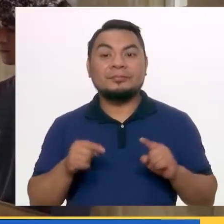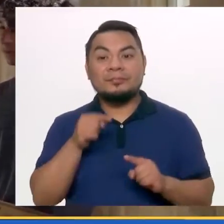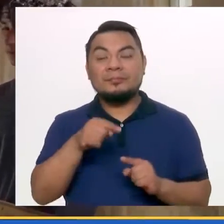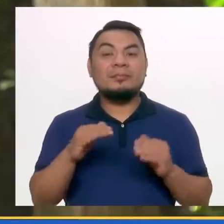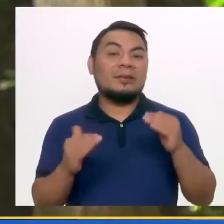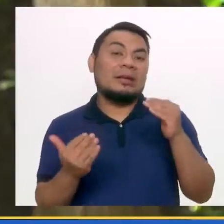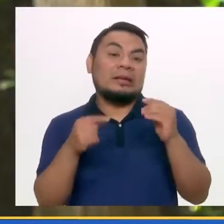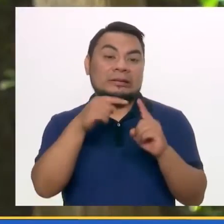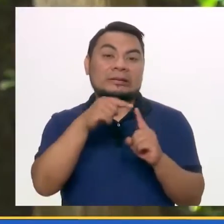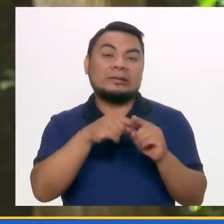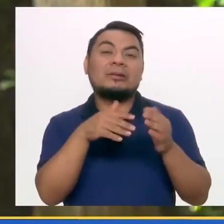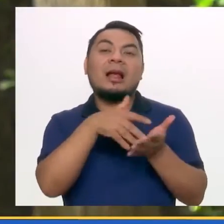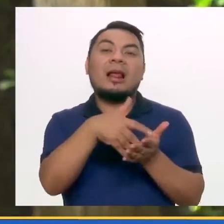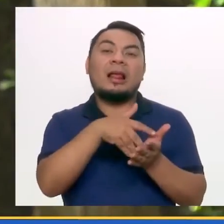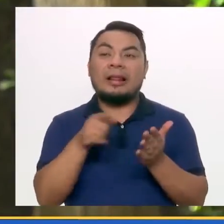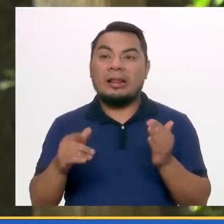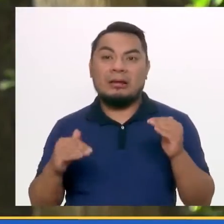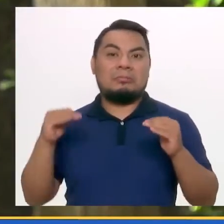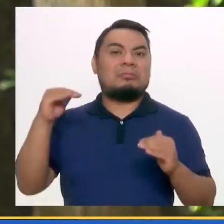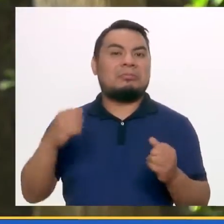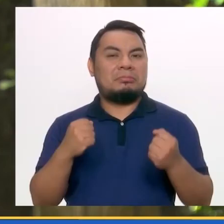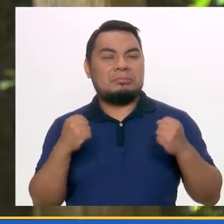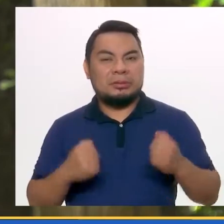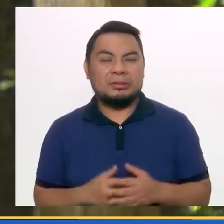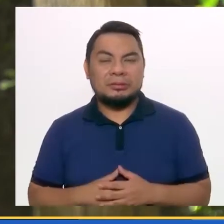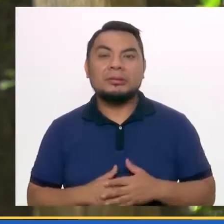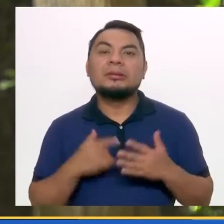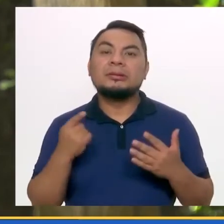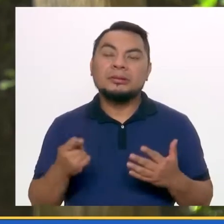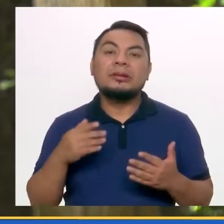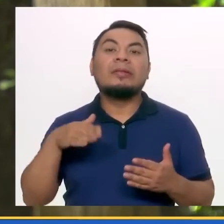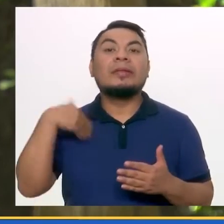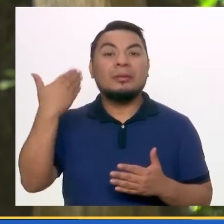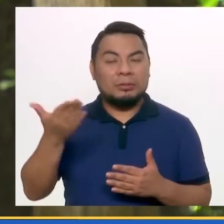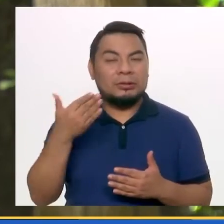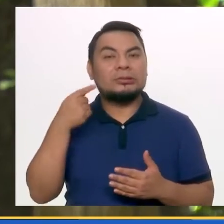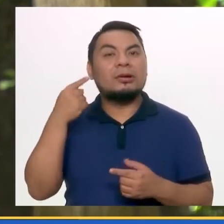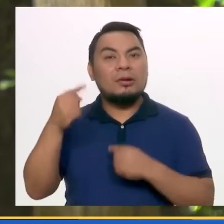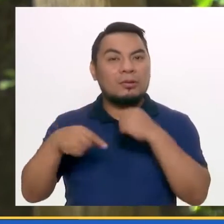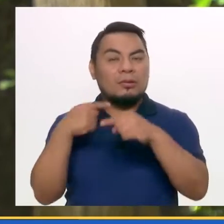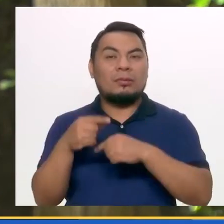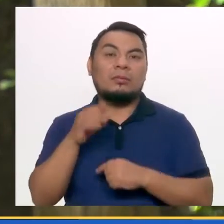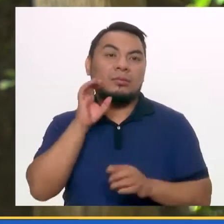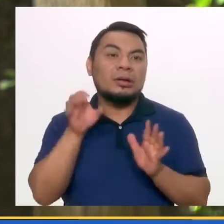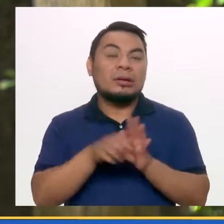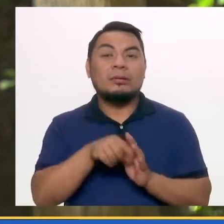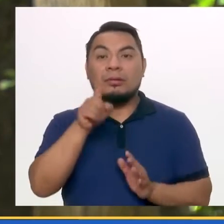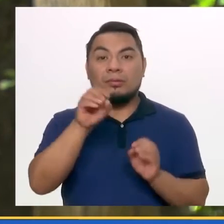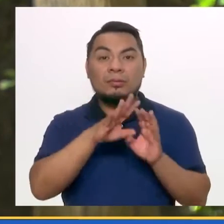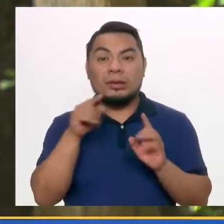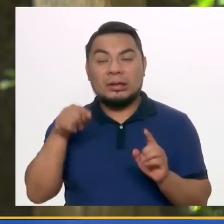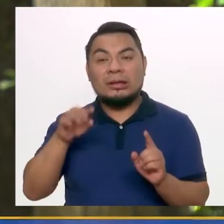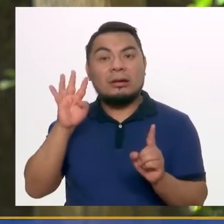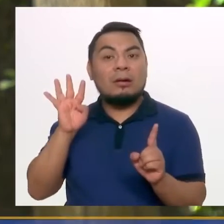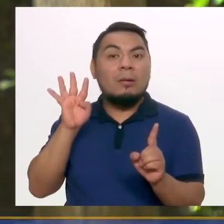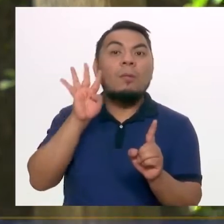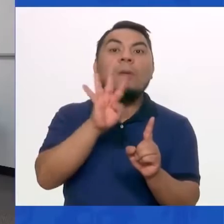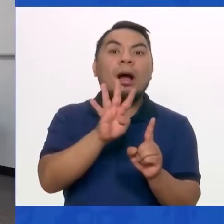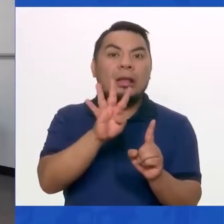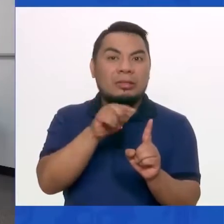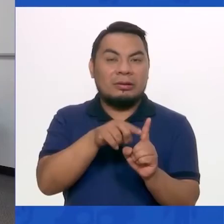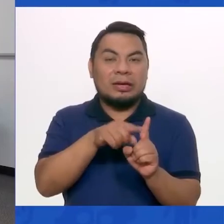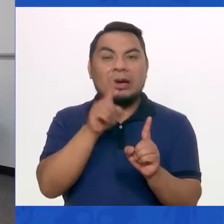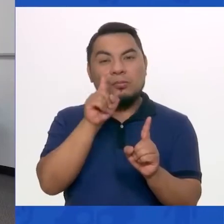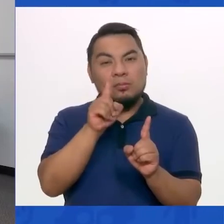cuando esta desventaja es muy manifiesta, no necesitamos que sea un acto recurrente. Es decir, un niño es atacado por otros cuatro